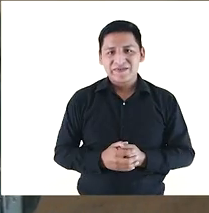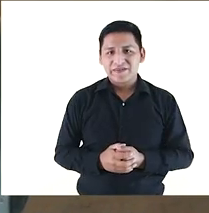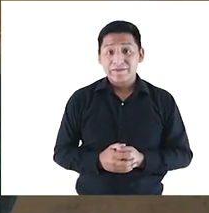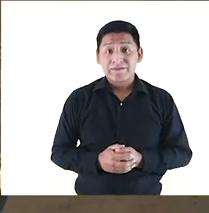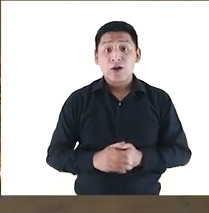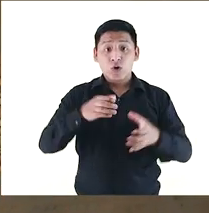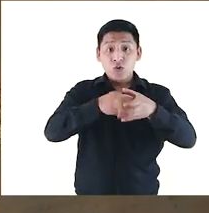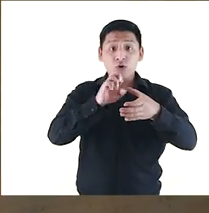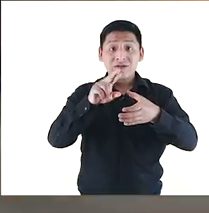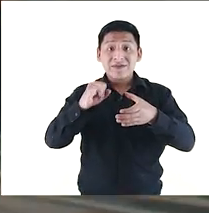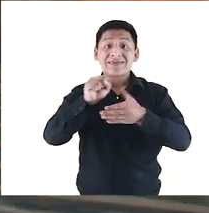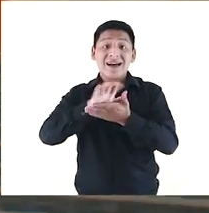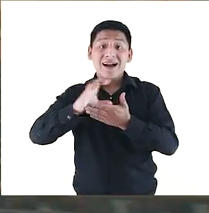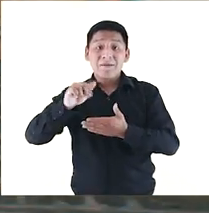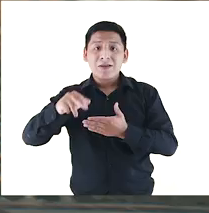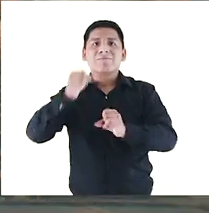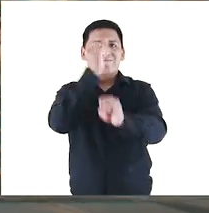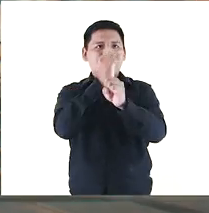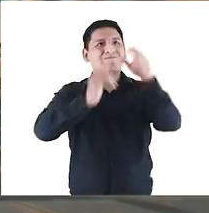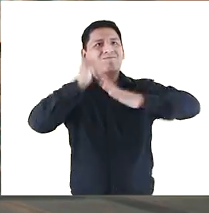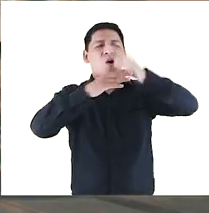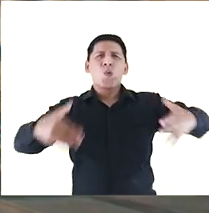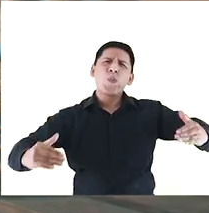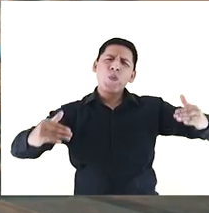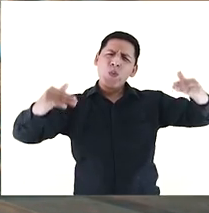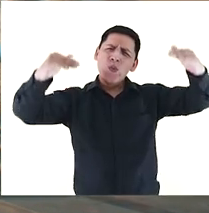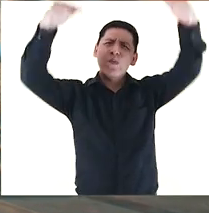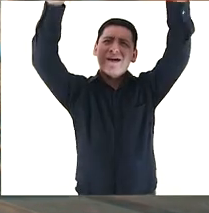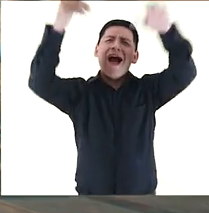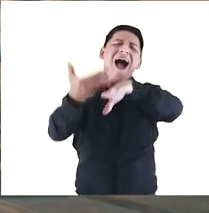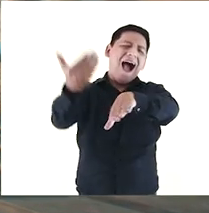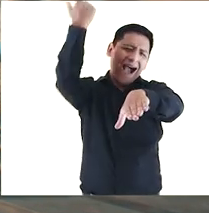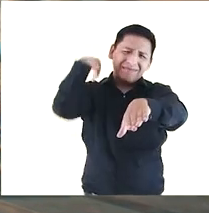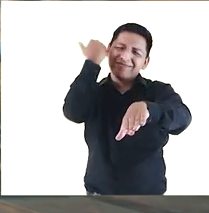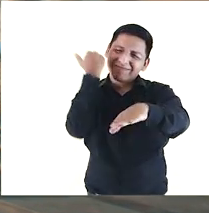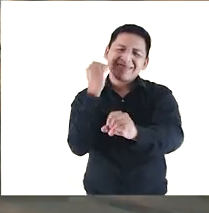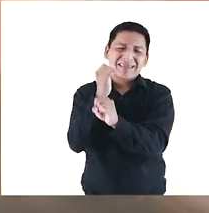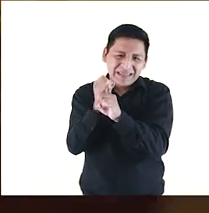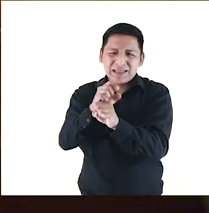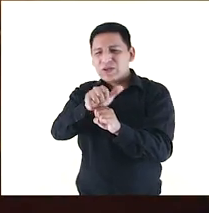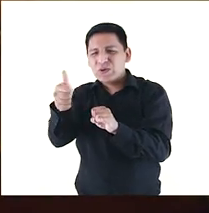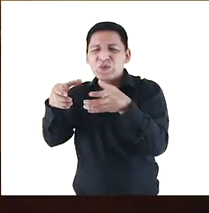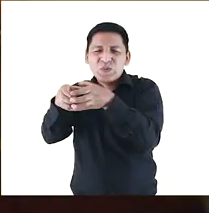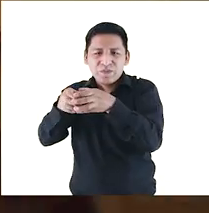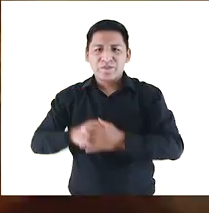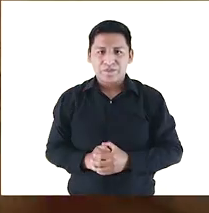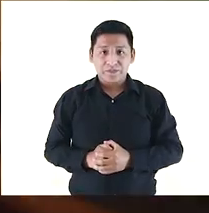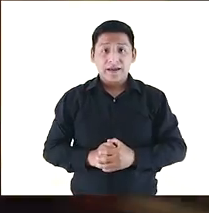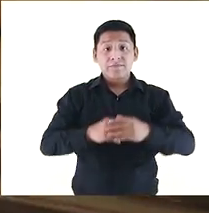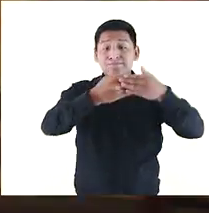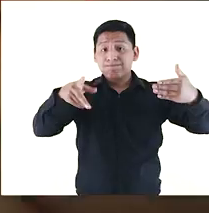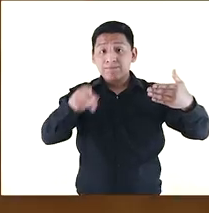Los crucíferos de San Camilo hicieron esta iglesia elevada, sobre la base de una capilla y otra iglesia. Esta de aquí fue